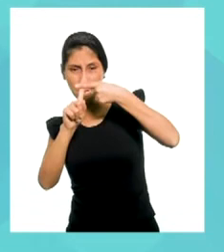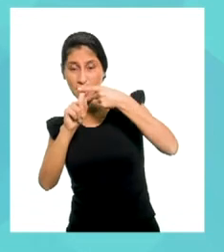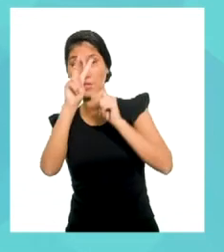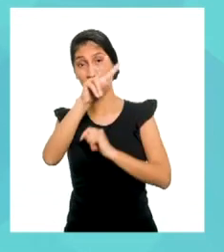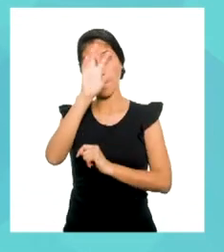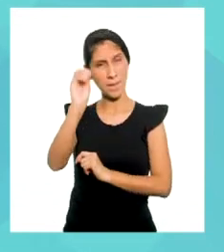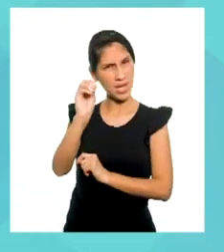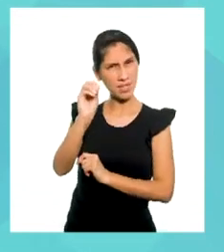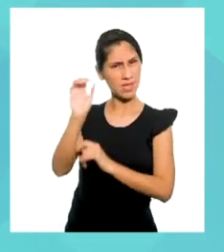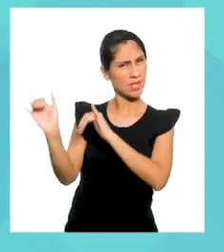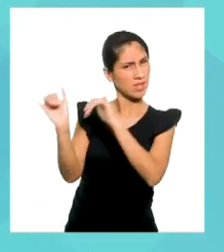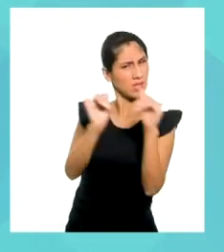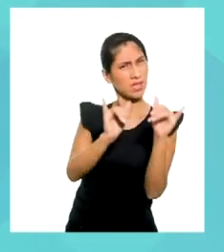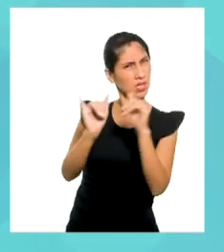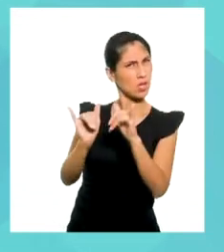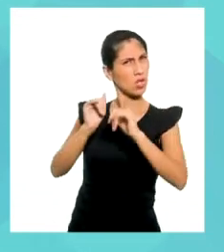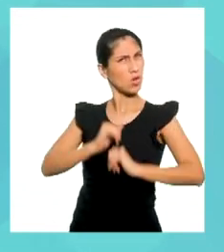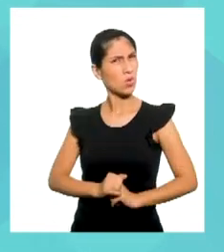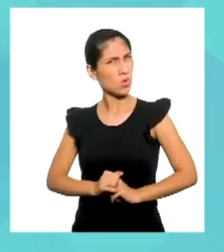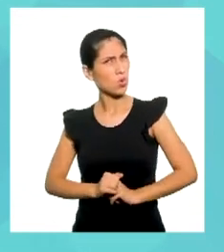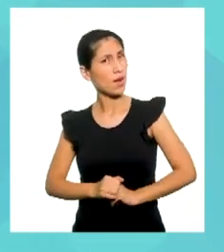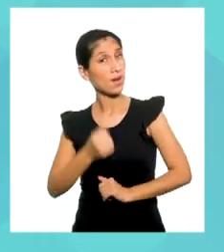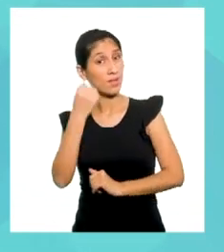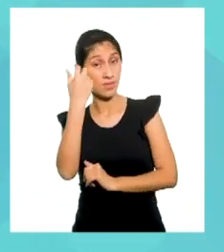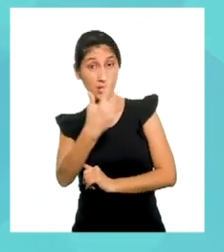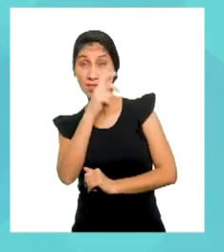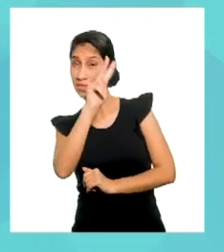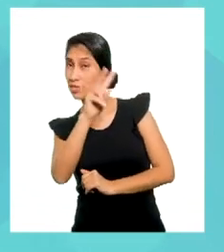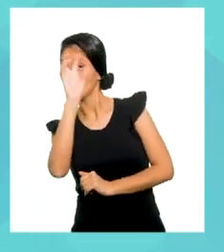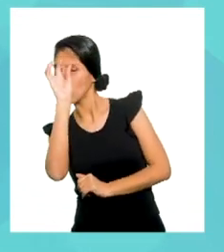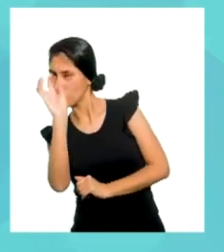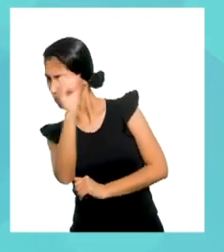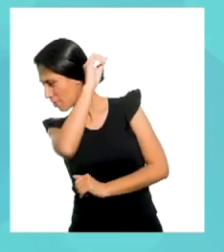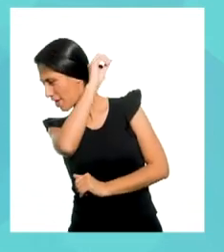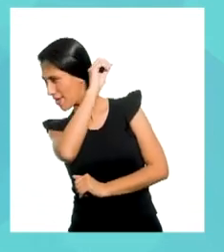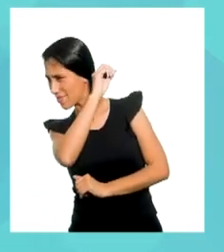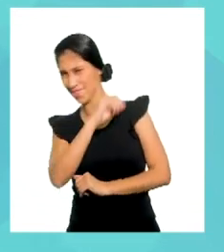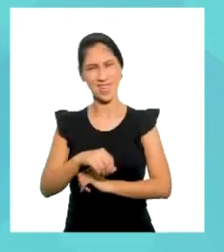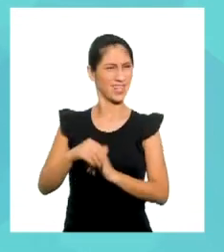20. Esto nos da como resultado 320.